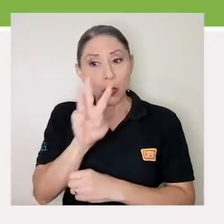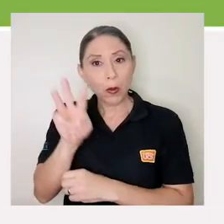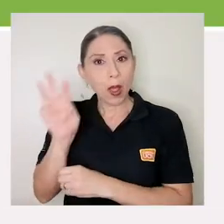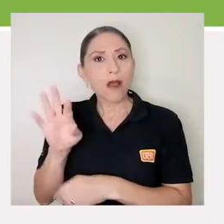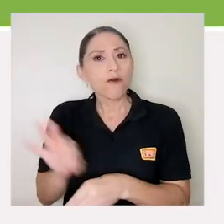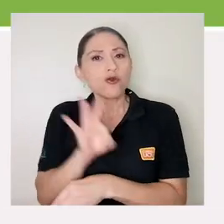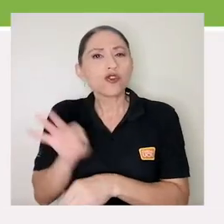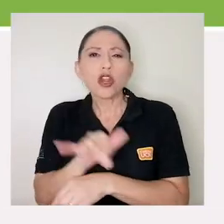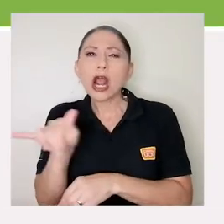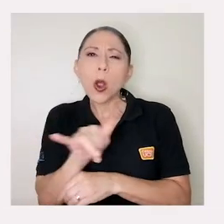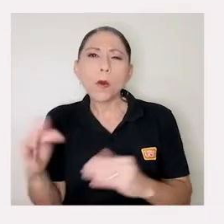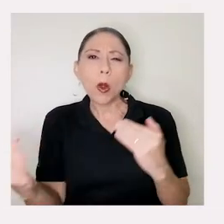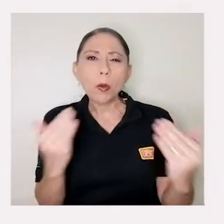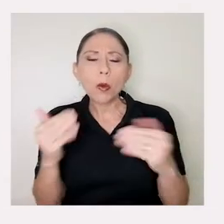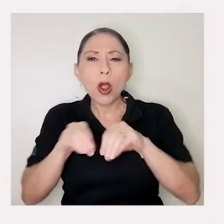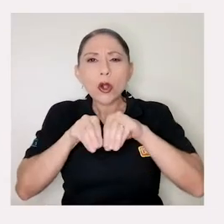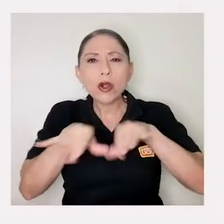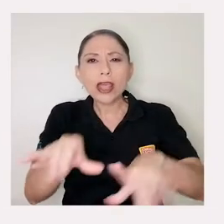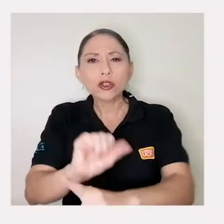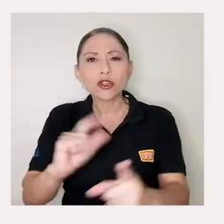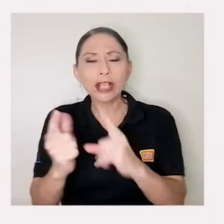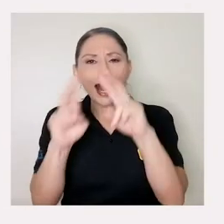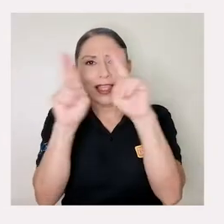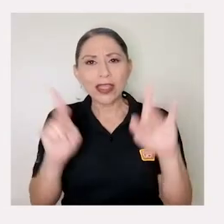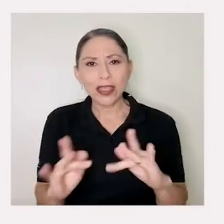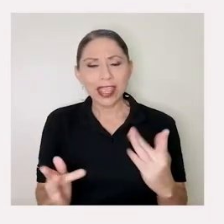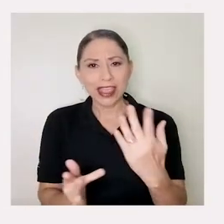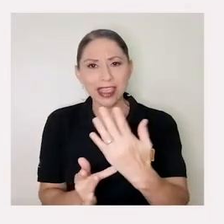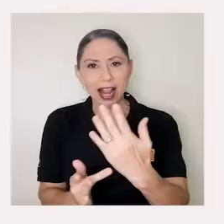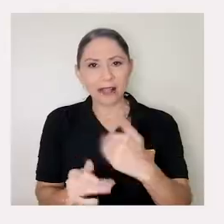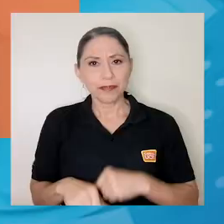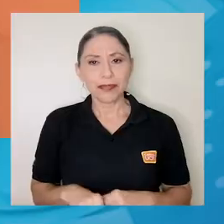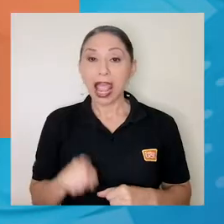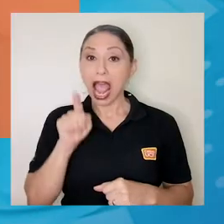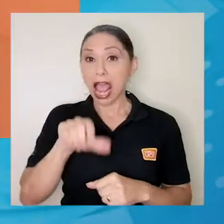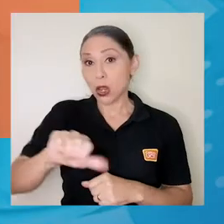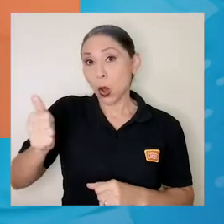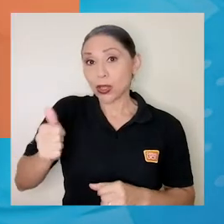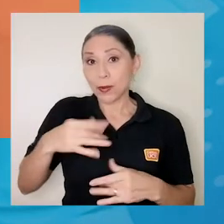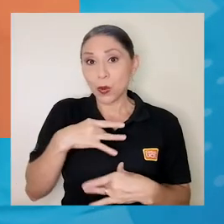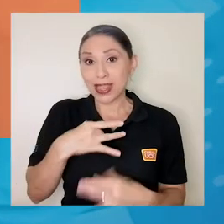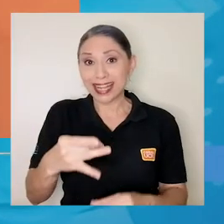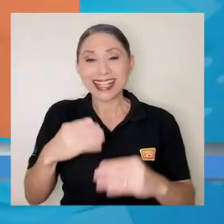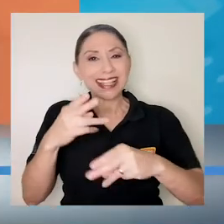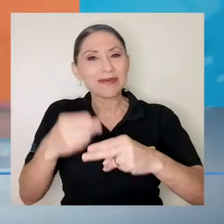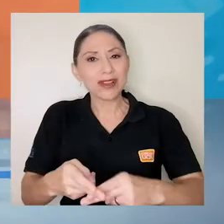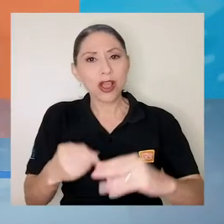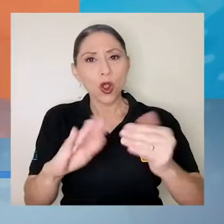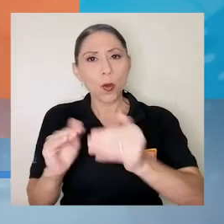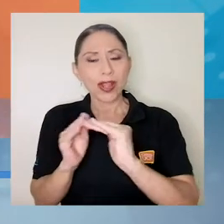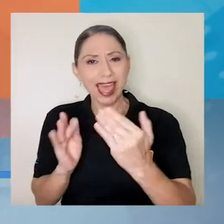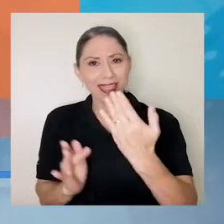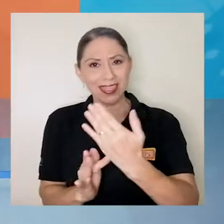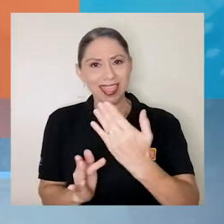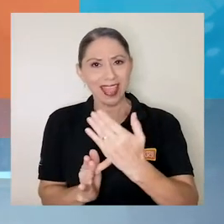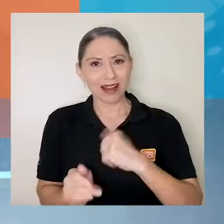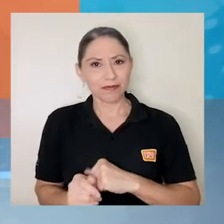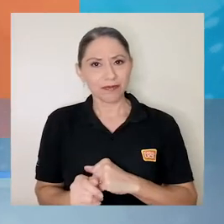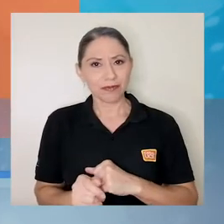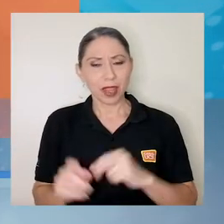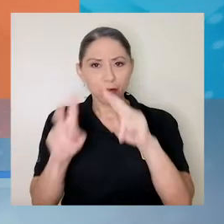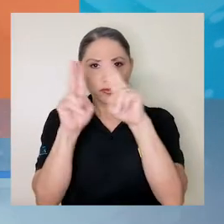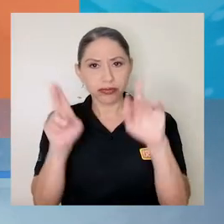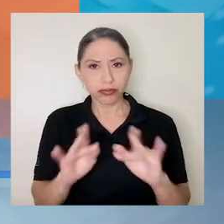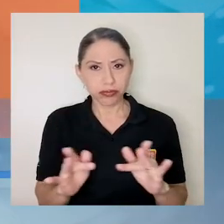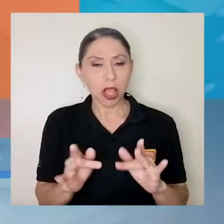de una red social digital. Hay otra herramienta que es muy interesante, que es la comunidad digital, que prácticamente esto yo lo veo